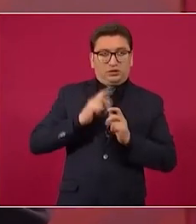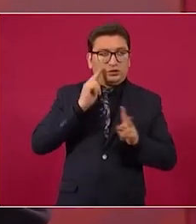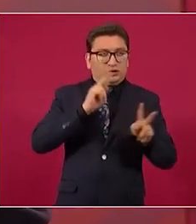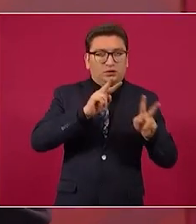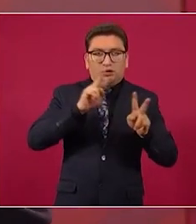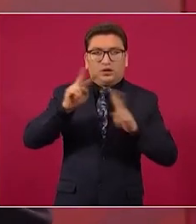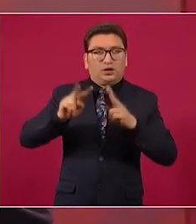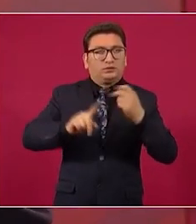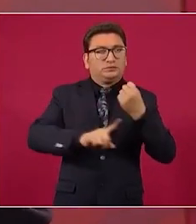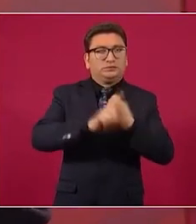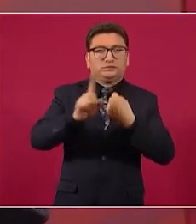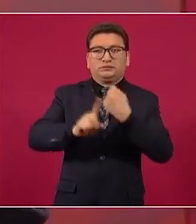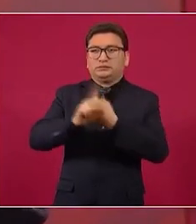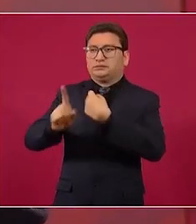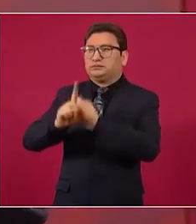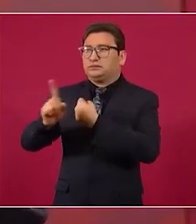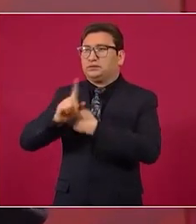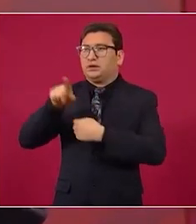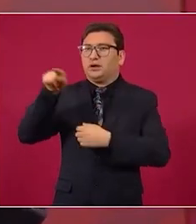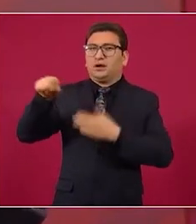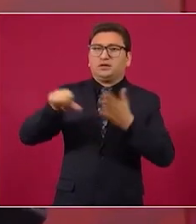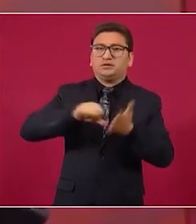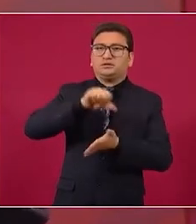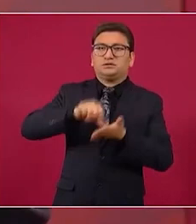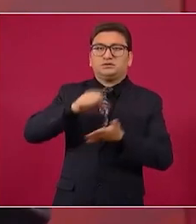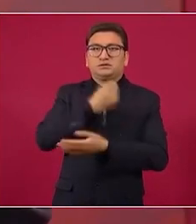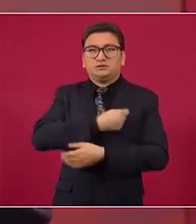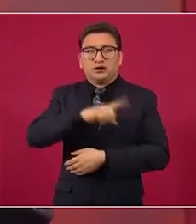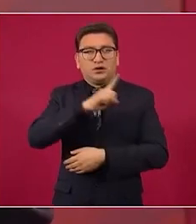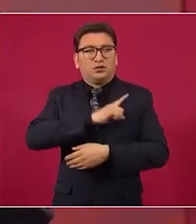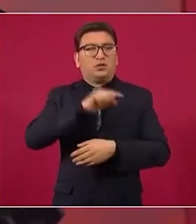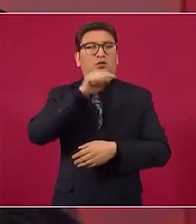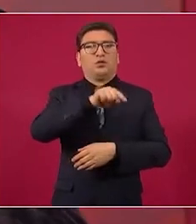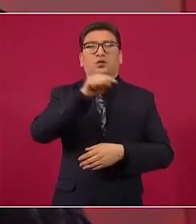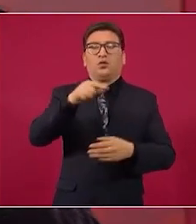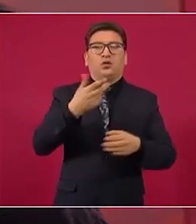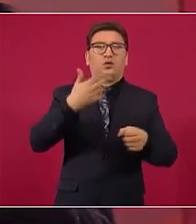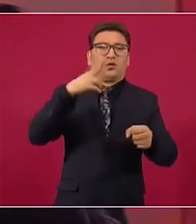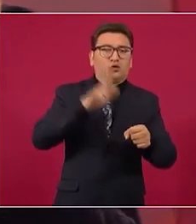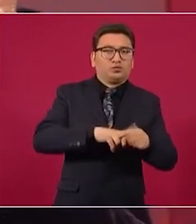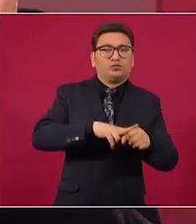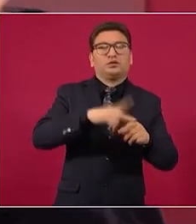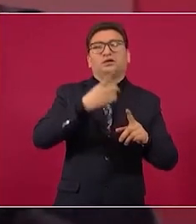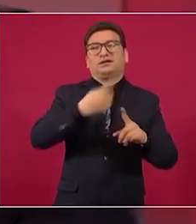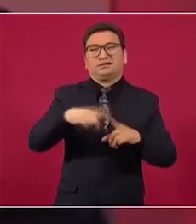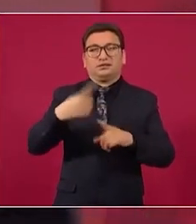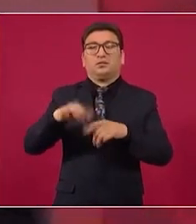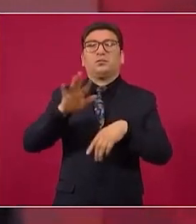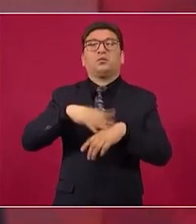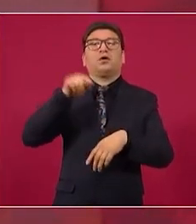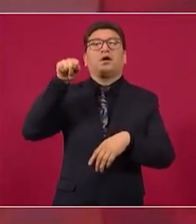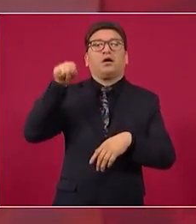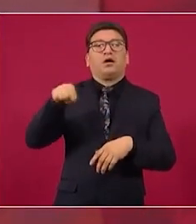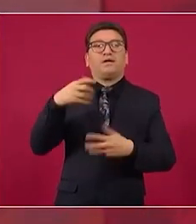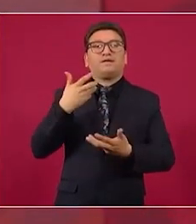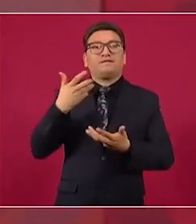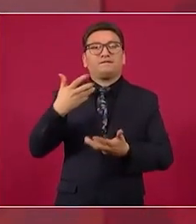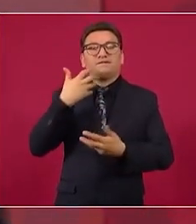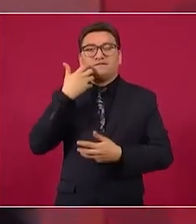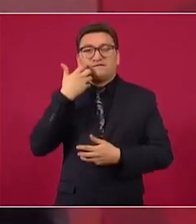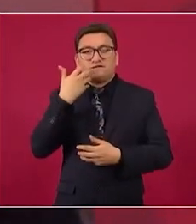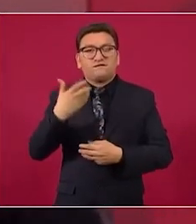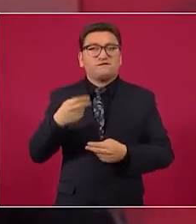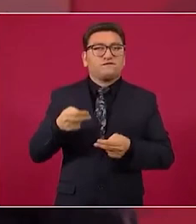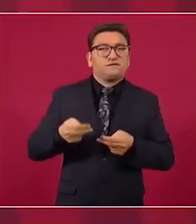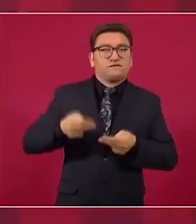centros de salud de hospitales como ahí estaba el negocio ahí estaba